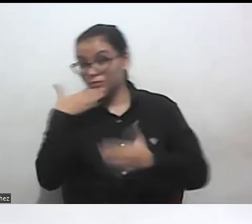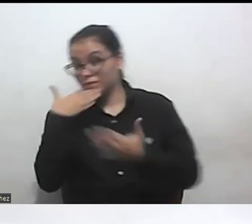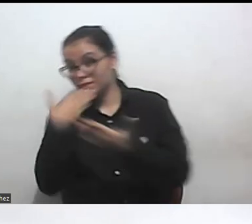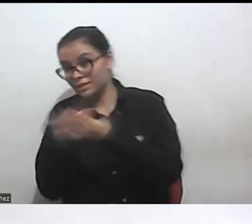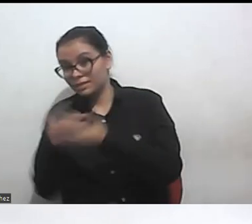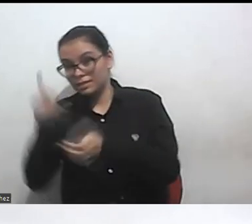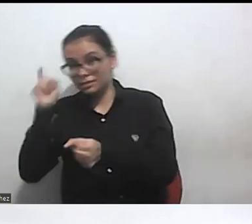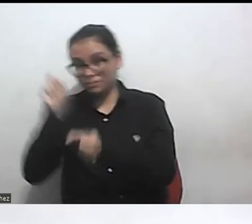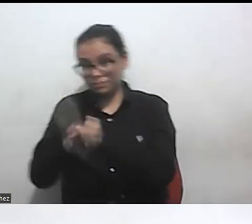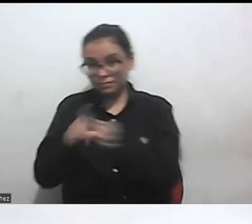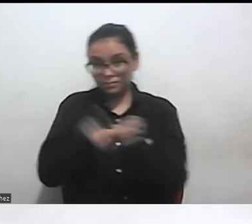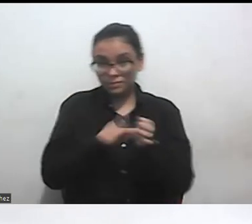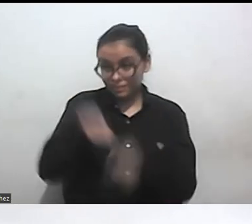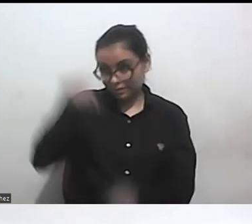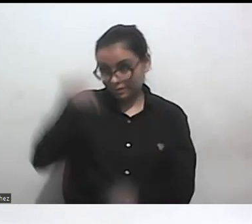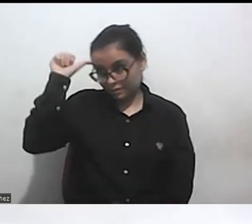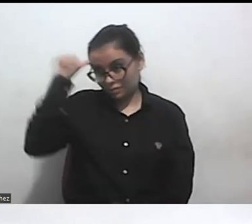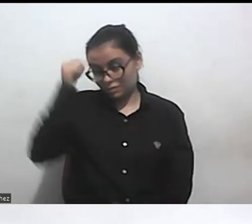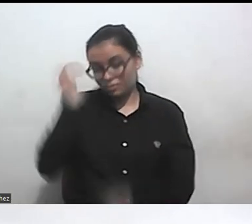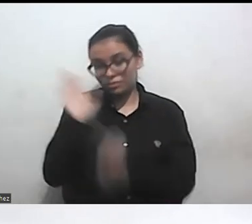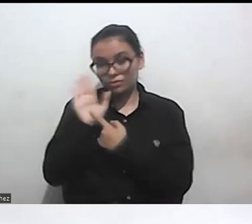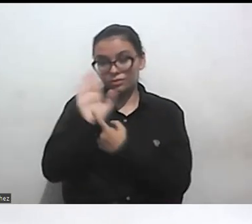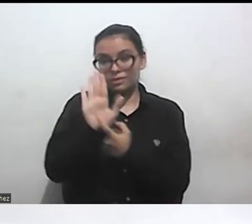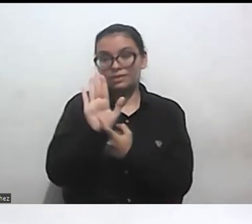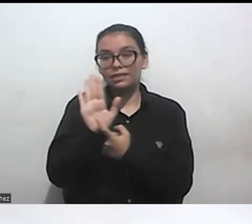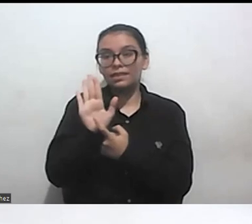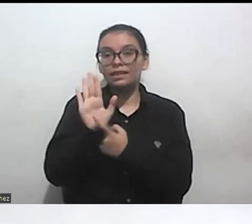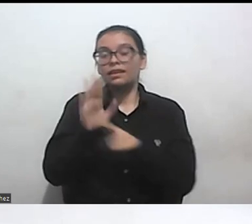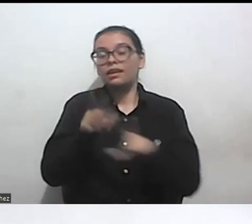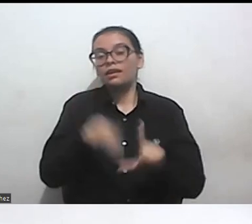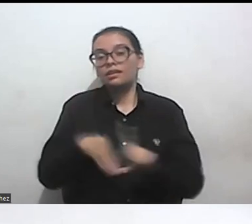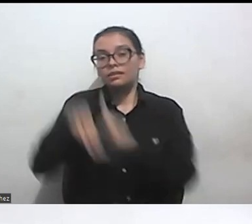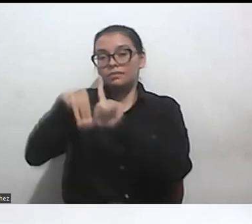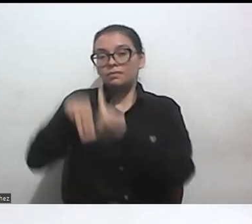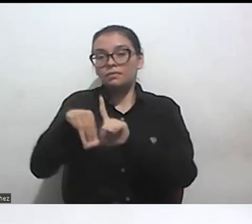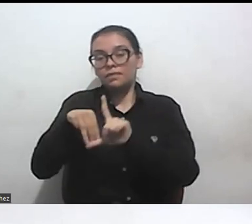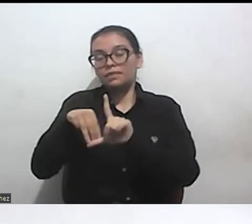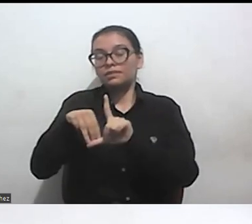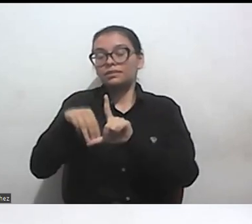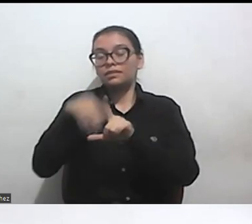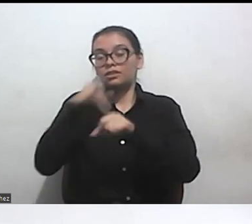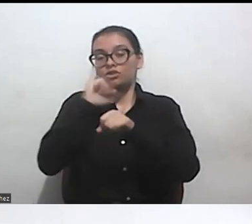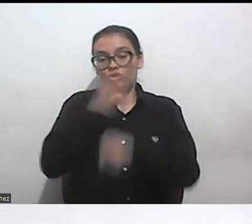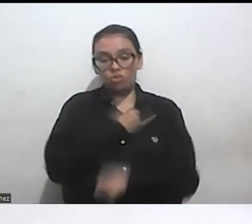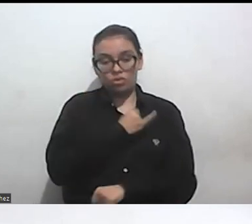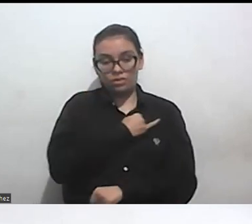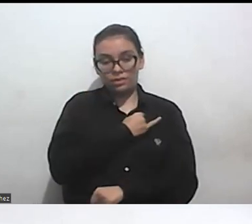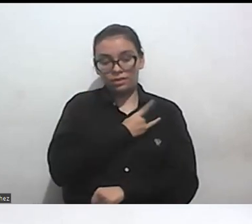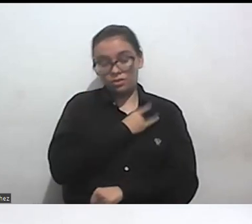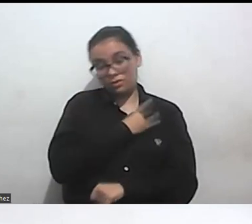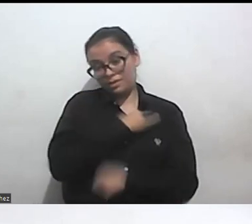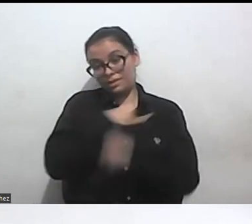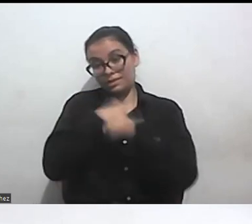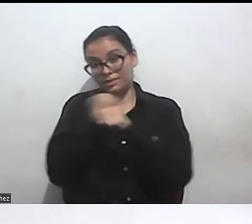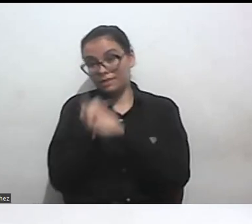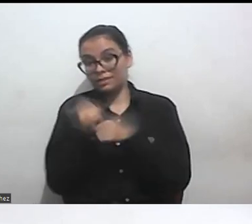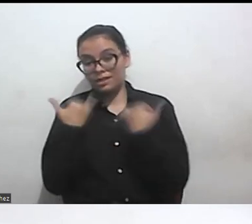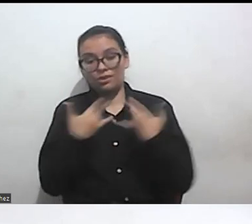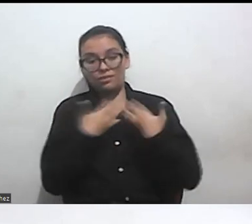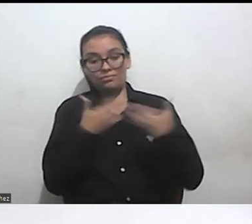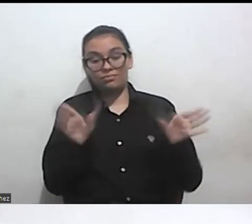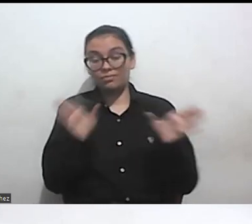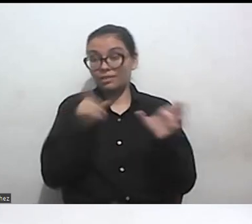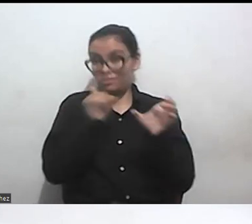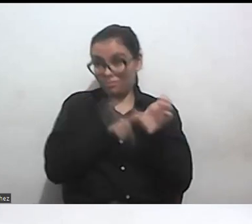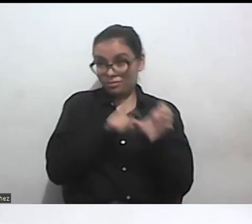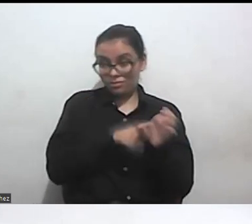recuerdo que este conversatorio fue presentado por la unidad de posgrados de la Universidad de Icesi tenemos inscripciones abiertas no olviden por favor registrarse